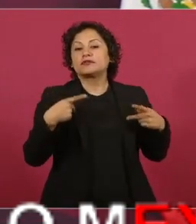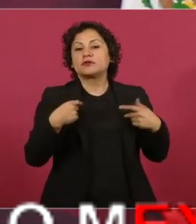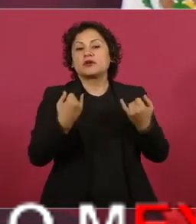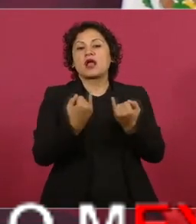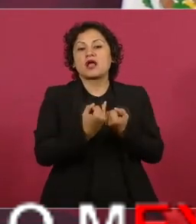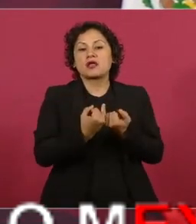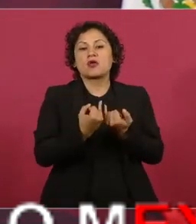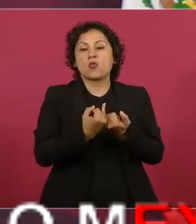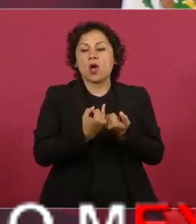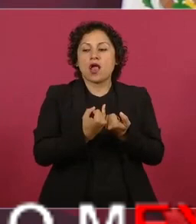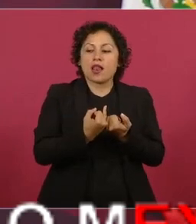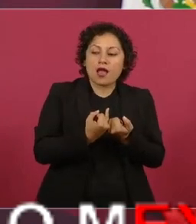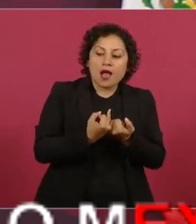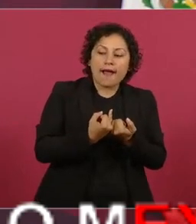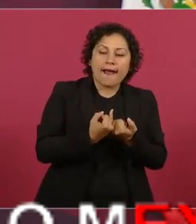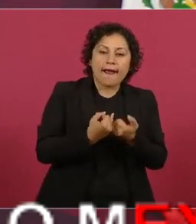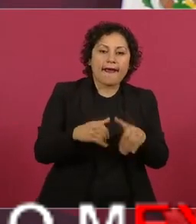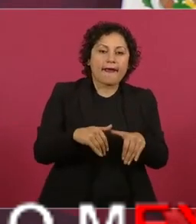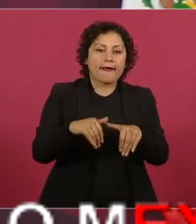magistrados,